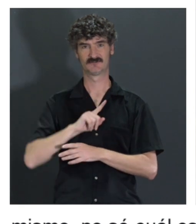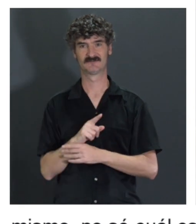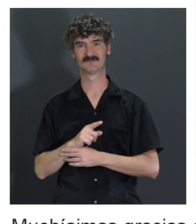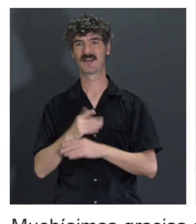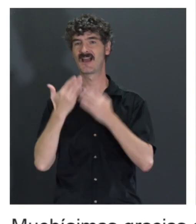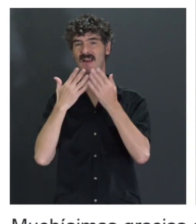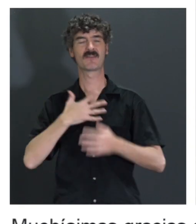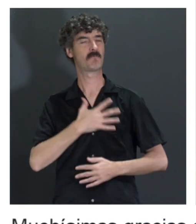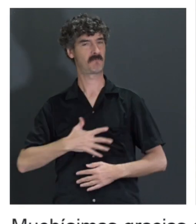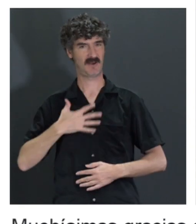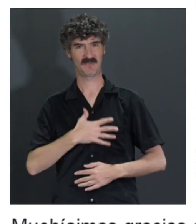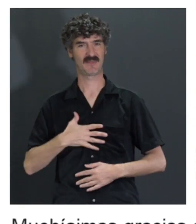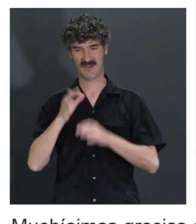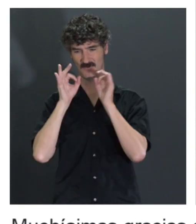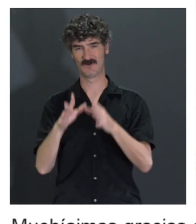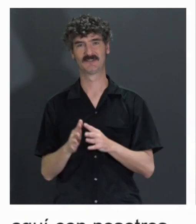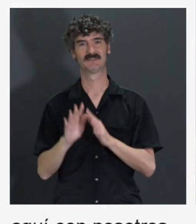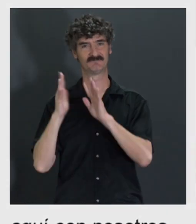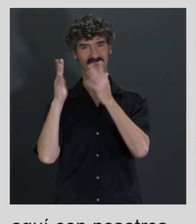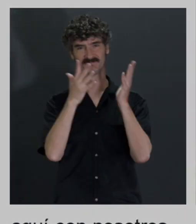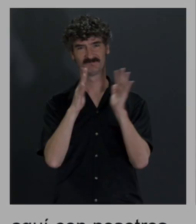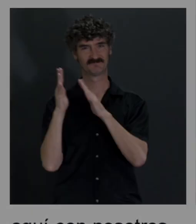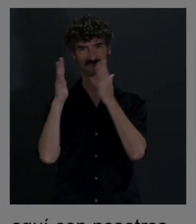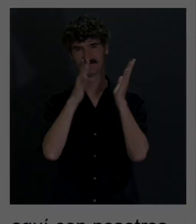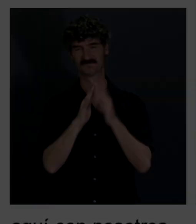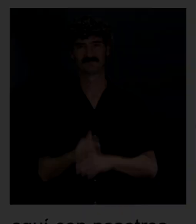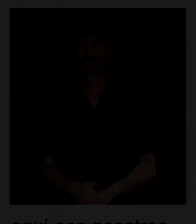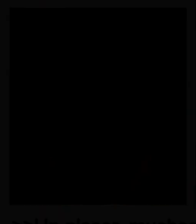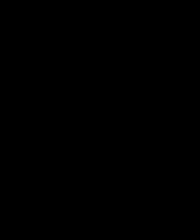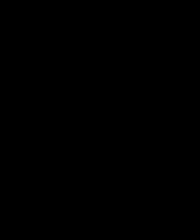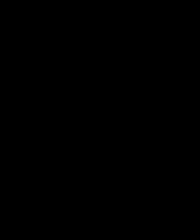auténtico placer muchas gracias igualmente aplausos aplausos